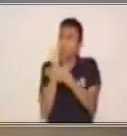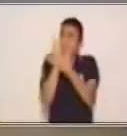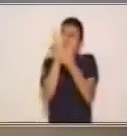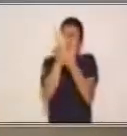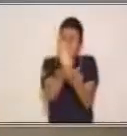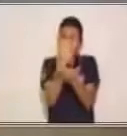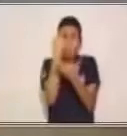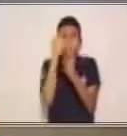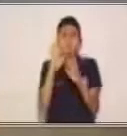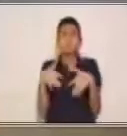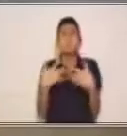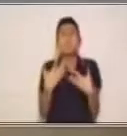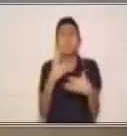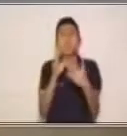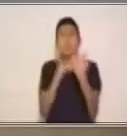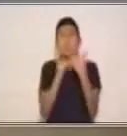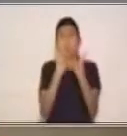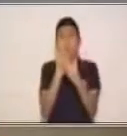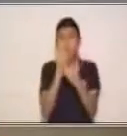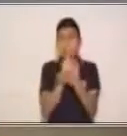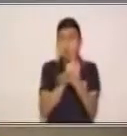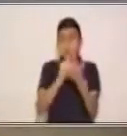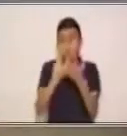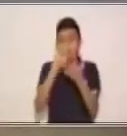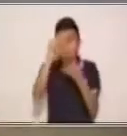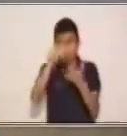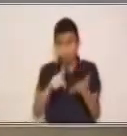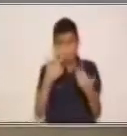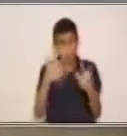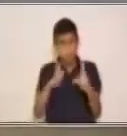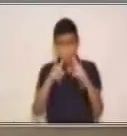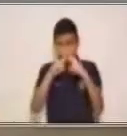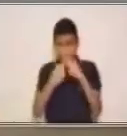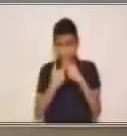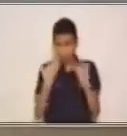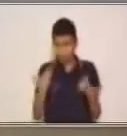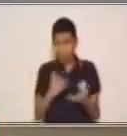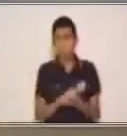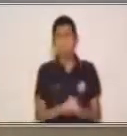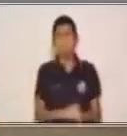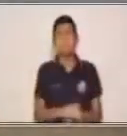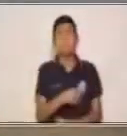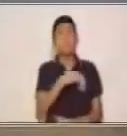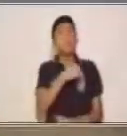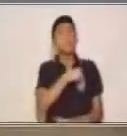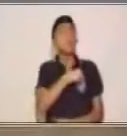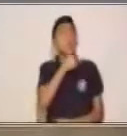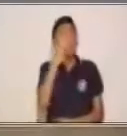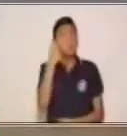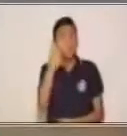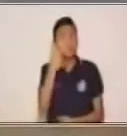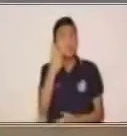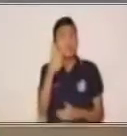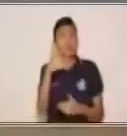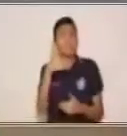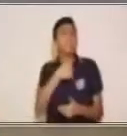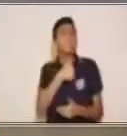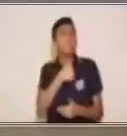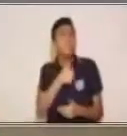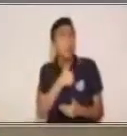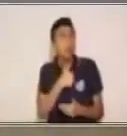estén limpias. Muy bien, vamos a comenzar entonces. Quiero que veas qué tengo aquí.